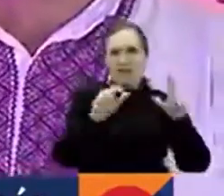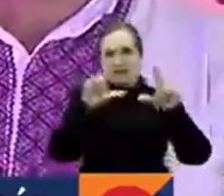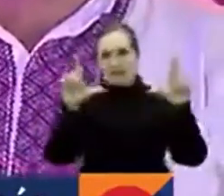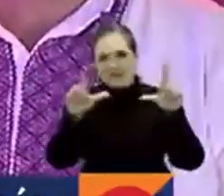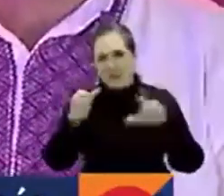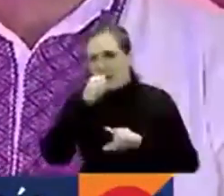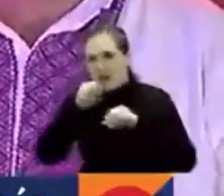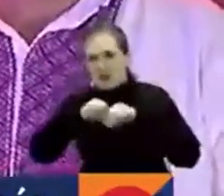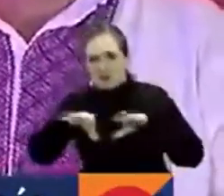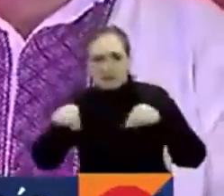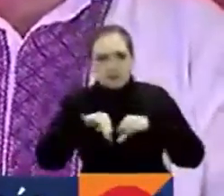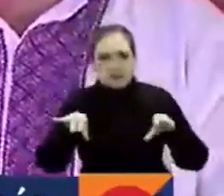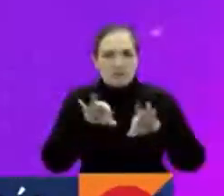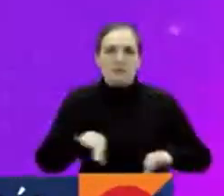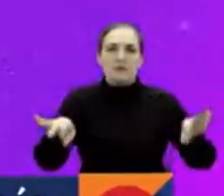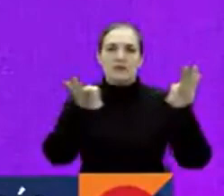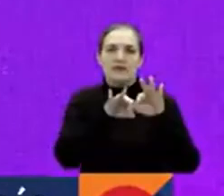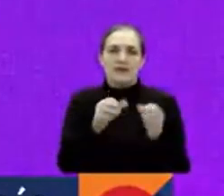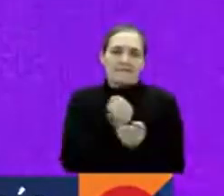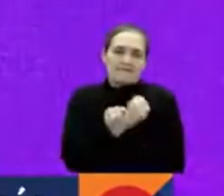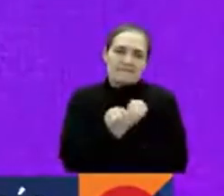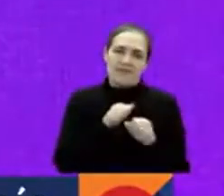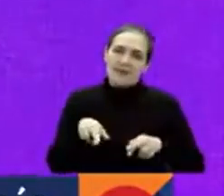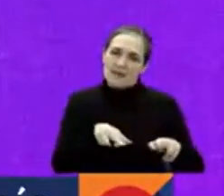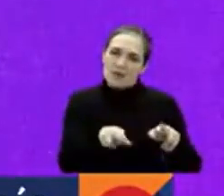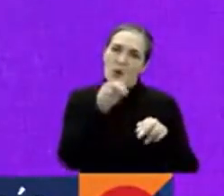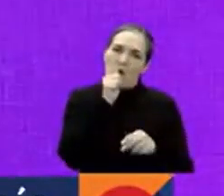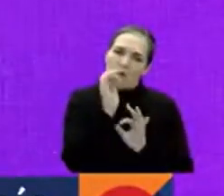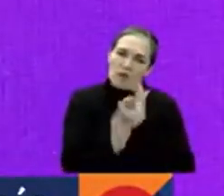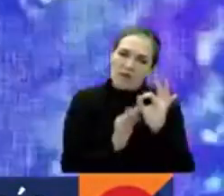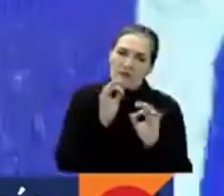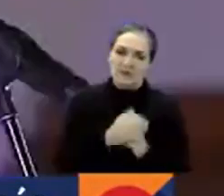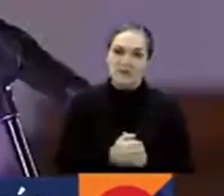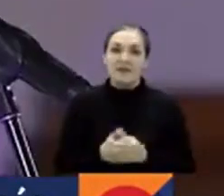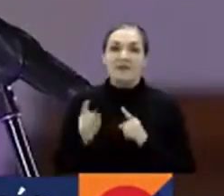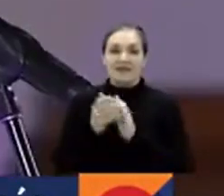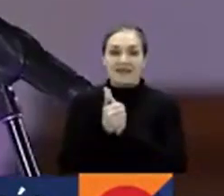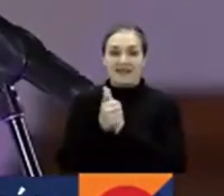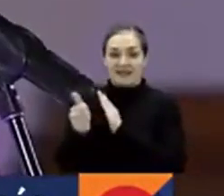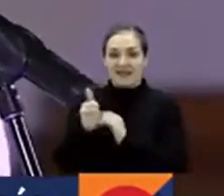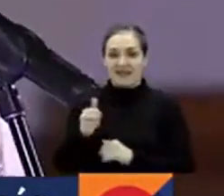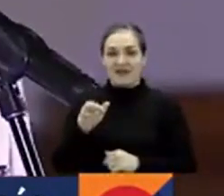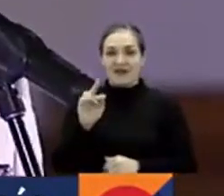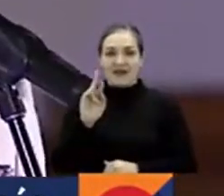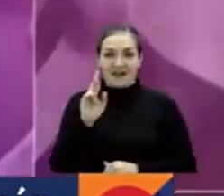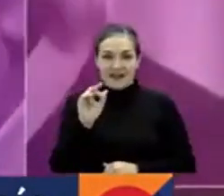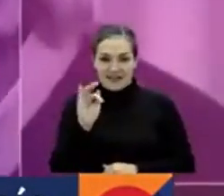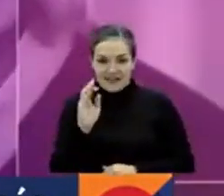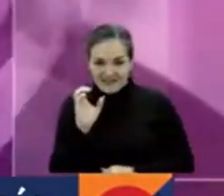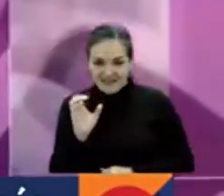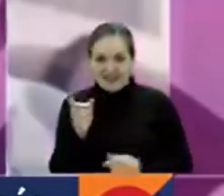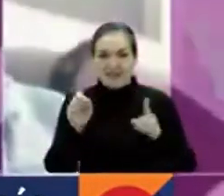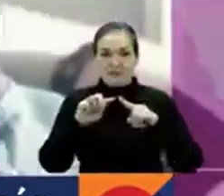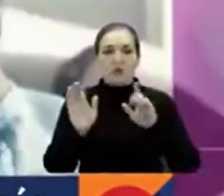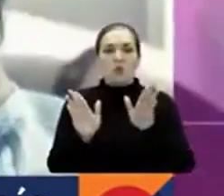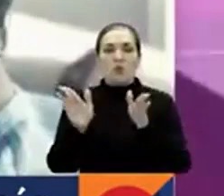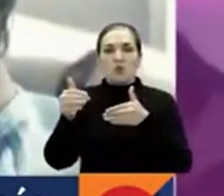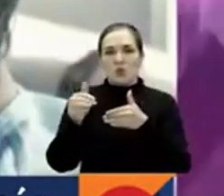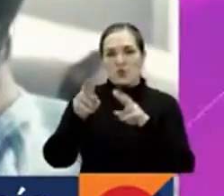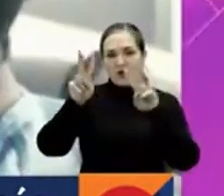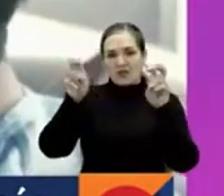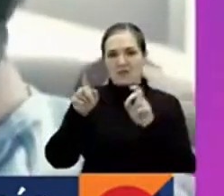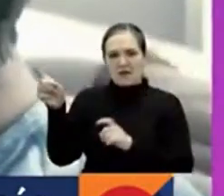importancia de nuestro río amado. El talento de RTBC también estuvo presente con la producción El Cubo El Inquisidor,